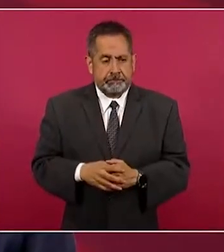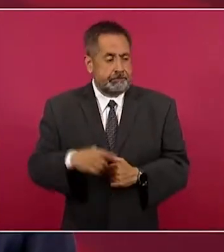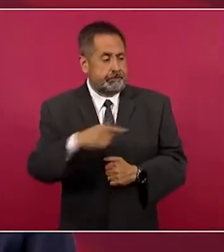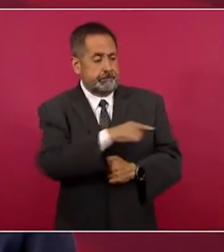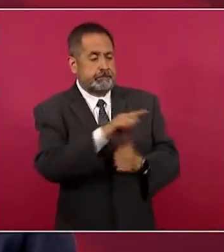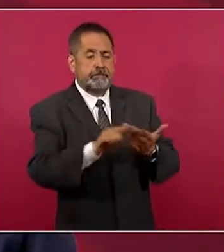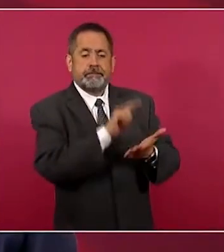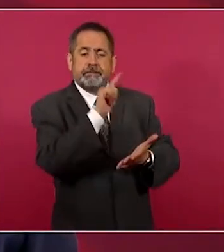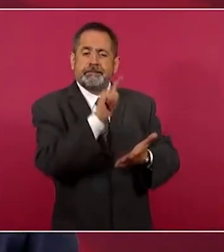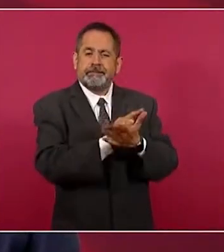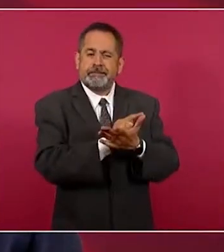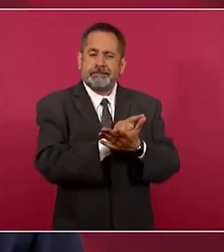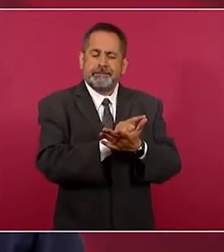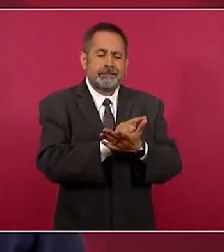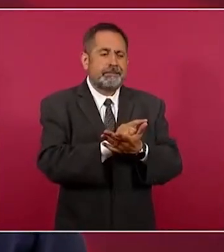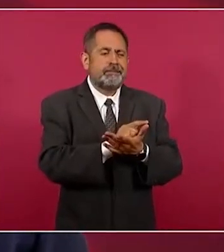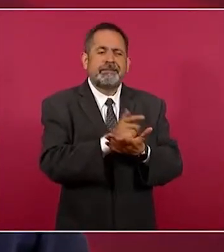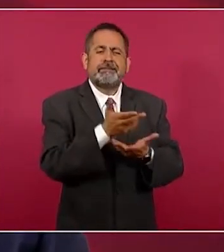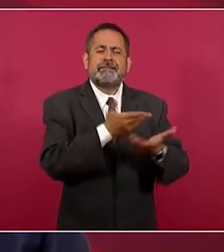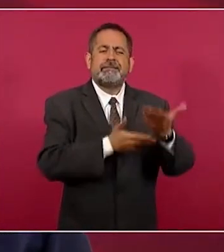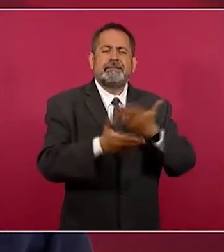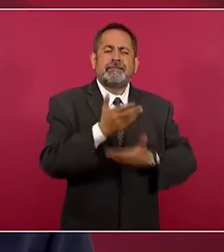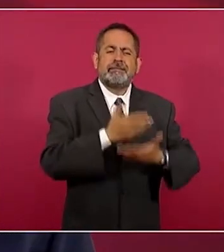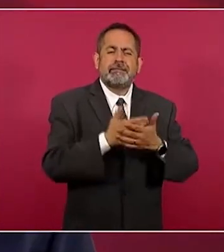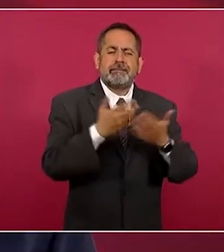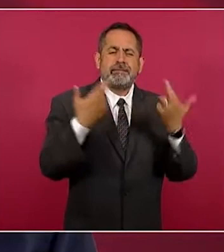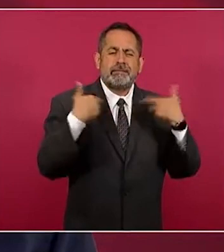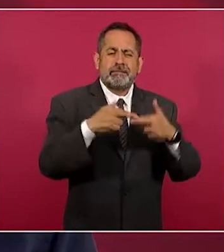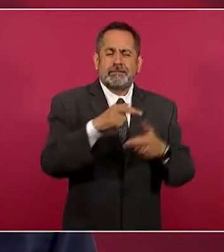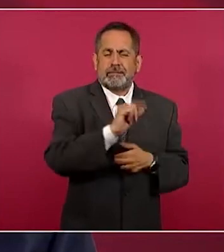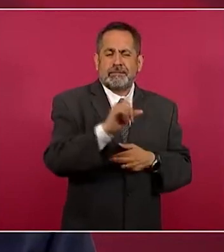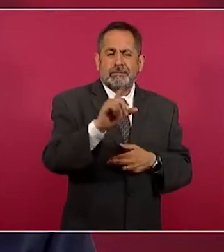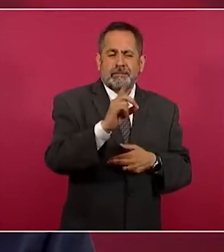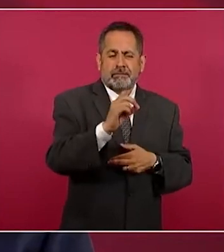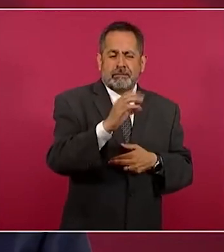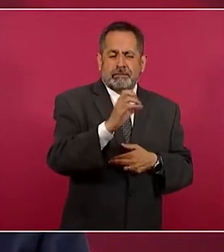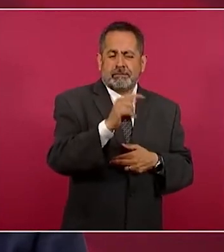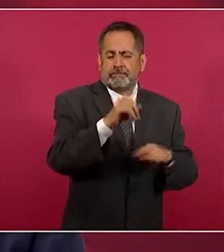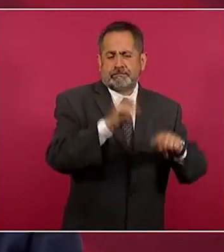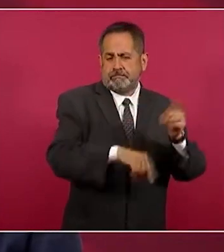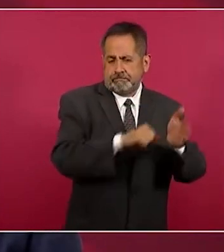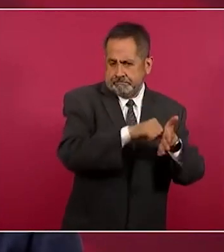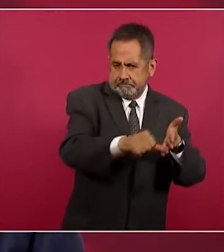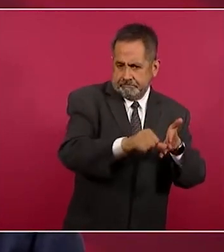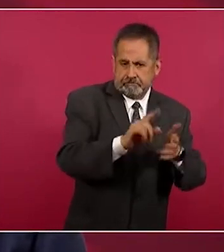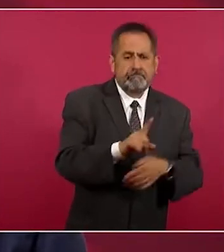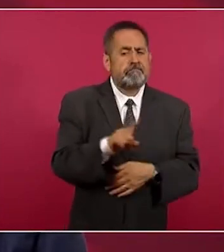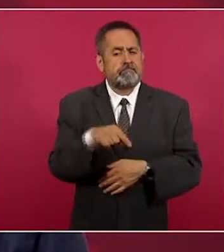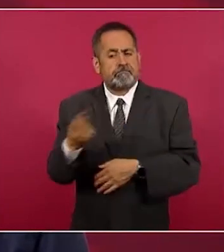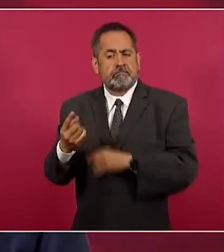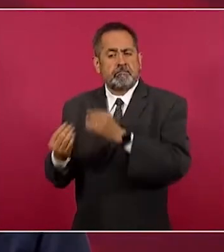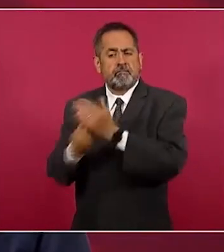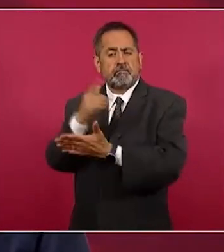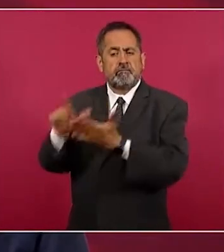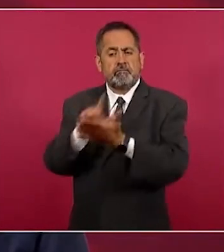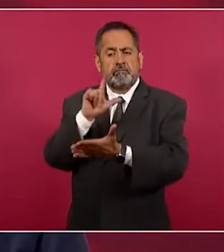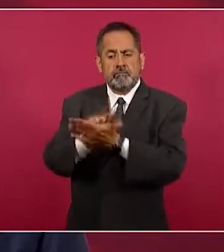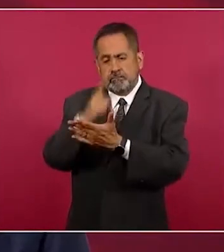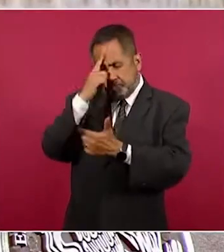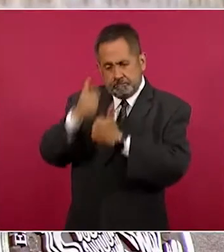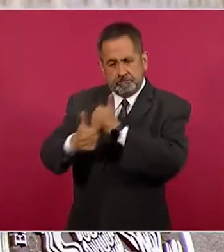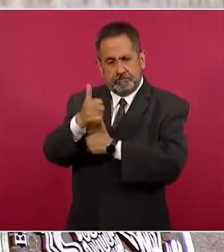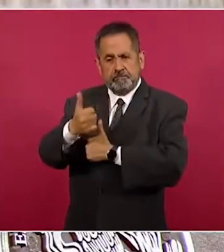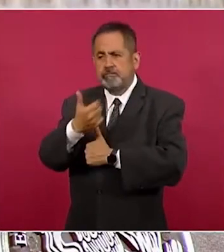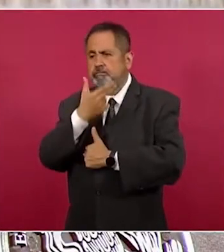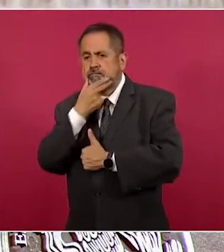la ley general del servicio profesional docente y se emite la ley general del sistema para la carrera de las maestras y maestros. En ese